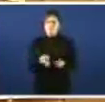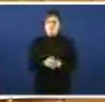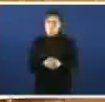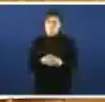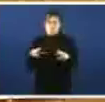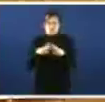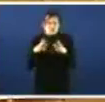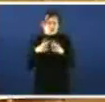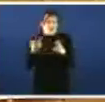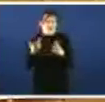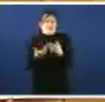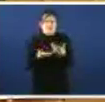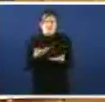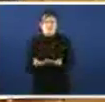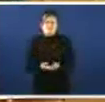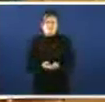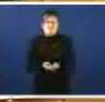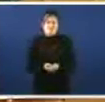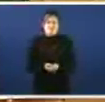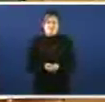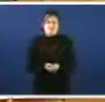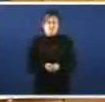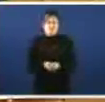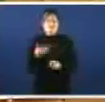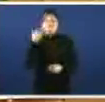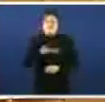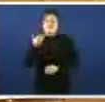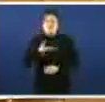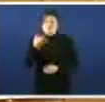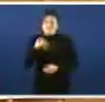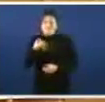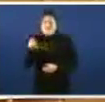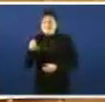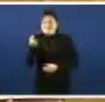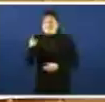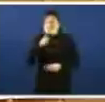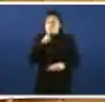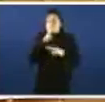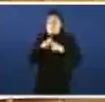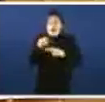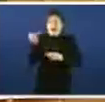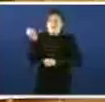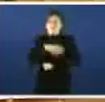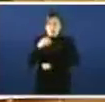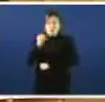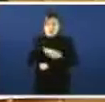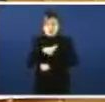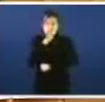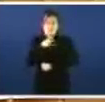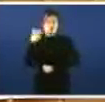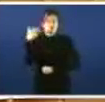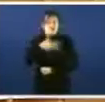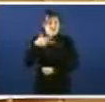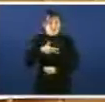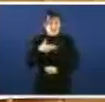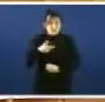ameazas polo tanto importante é considerar que son aforradores e polo tanto con dereito a ser enlles de volta